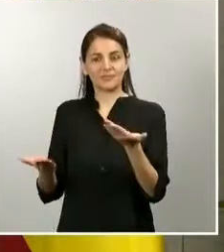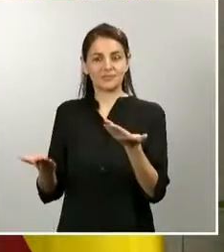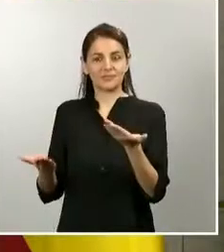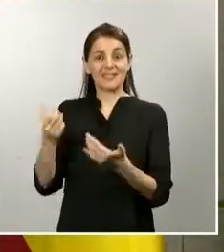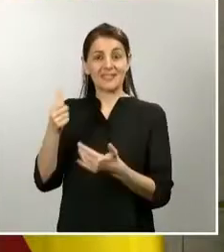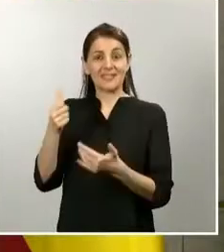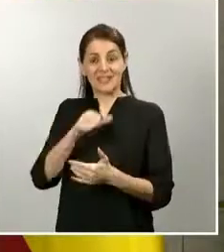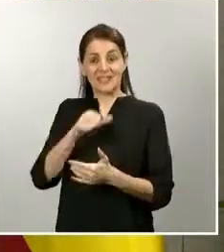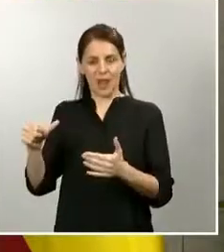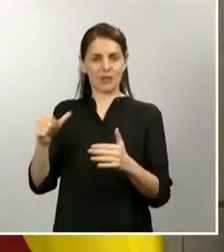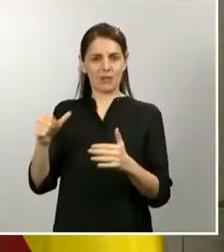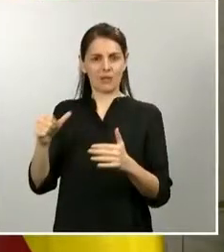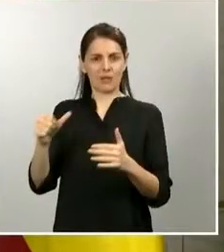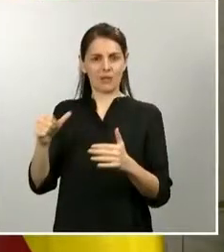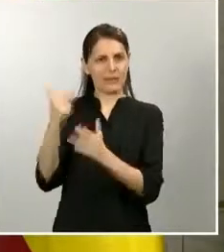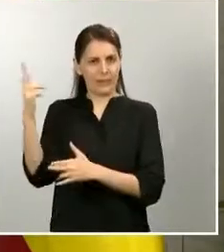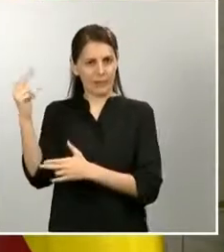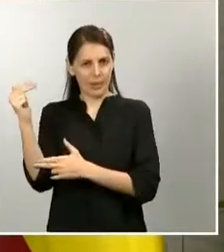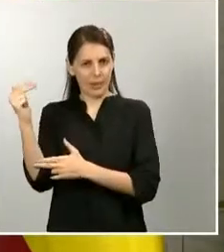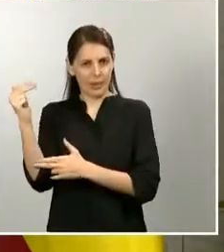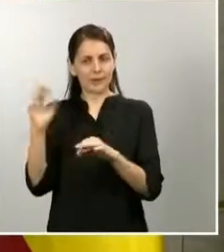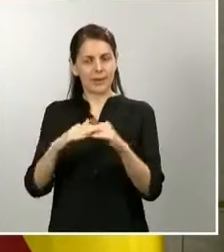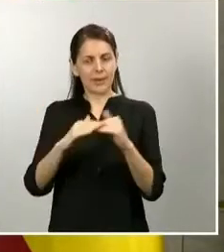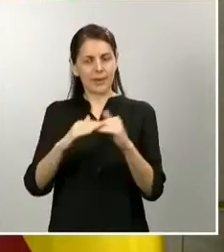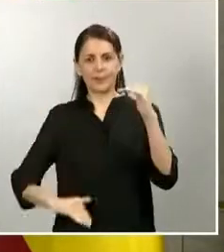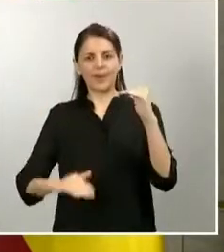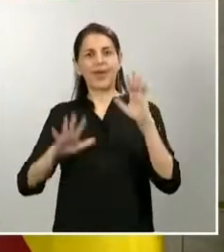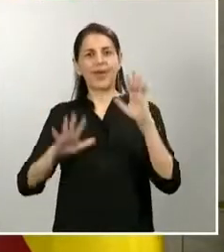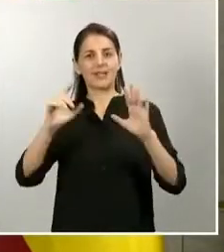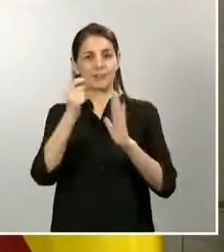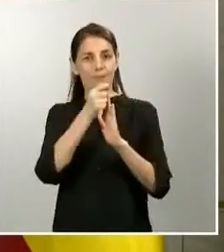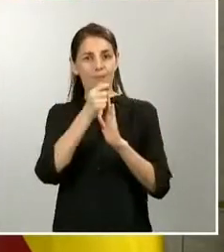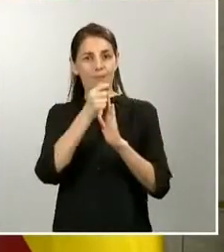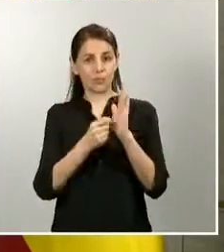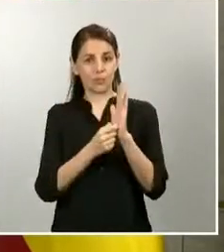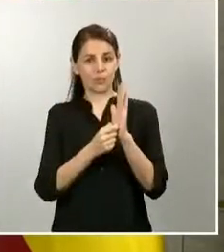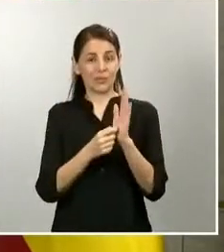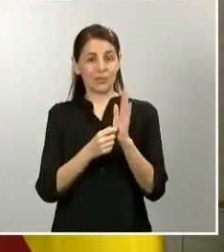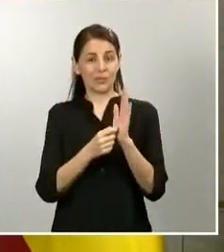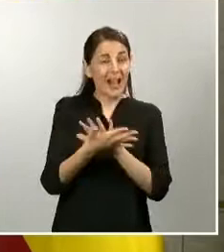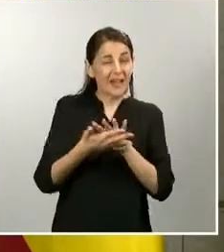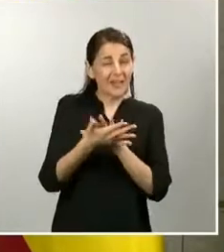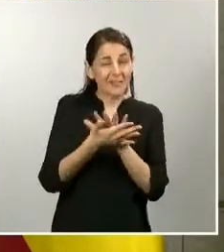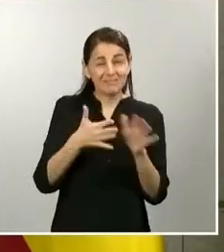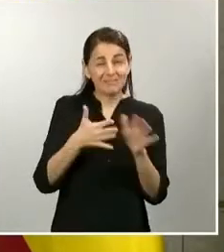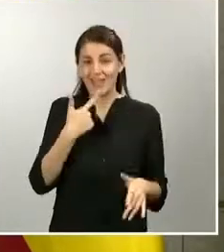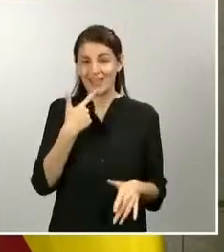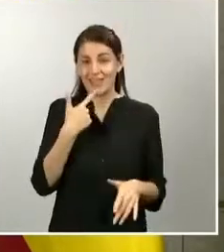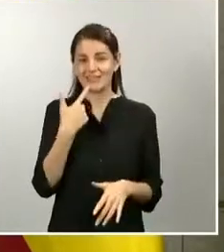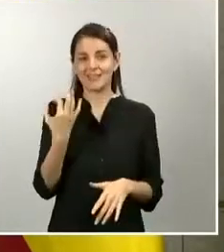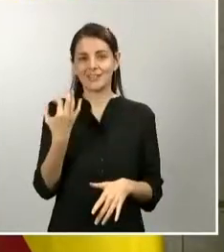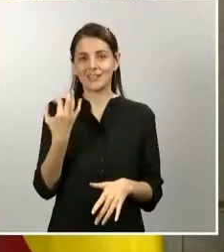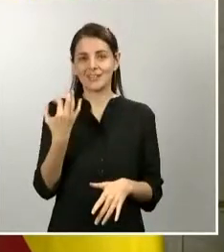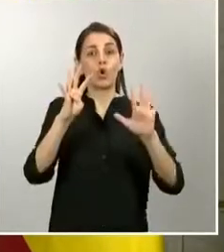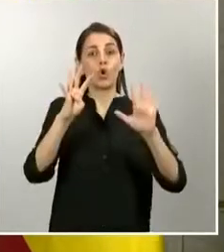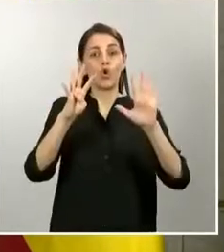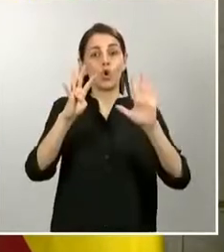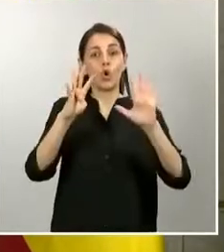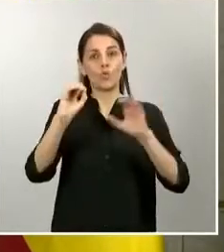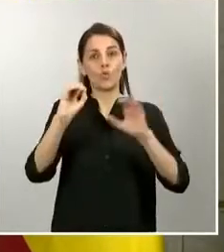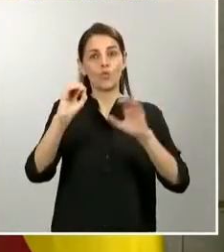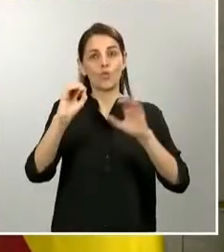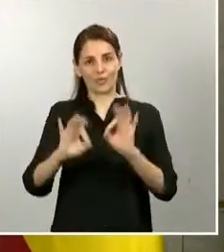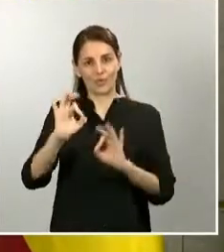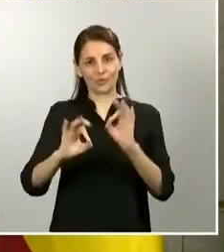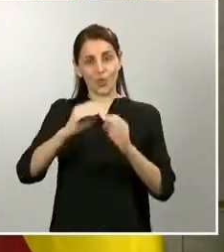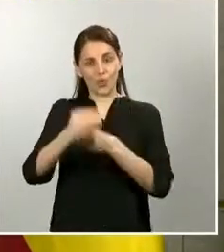Al final estamos por reducciones de movilidad del entorno superiores, en todo caso, al 90%. Y, cuanto